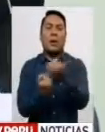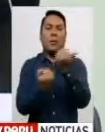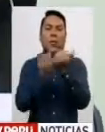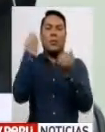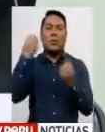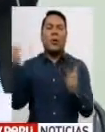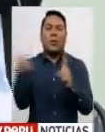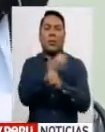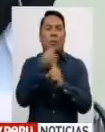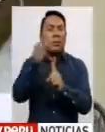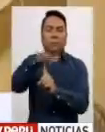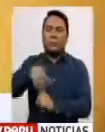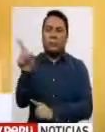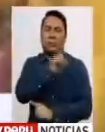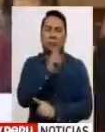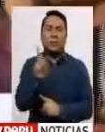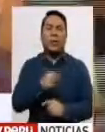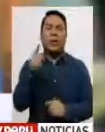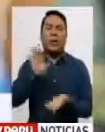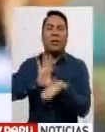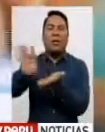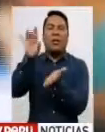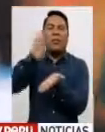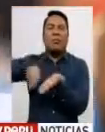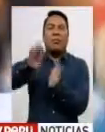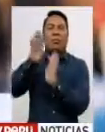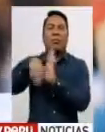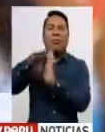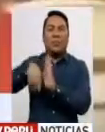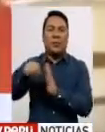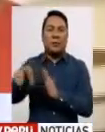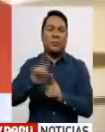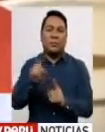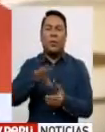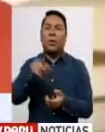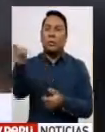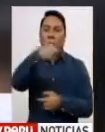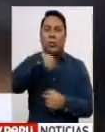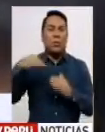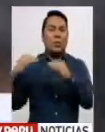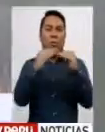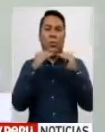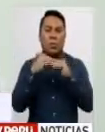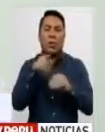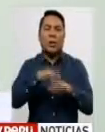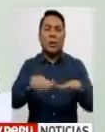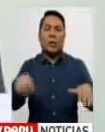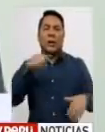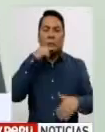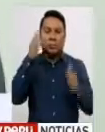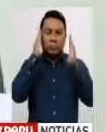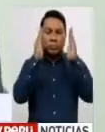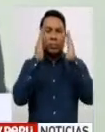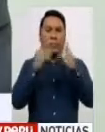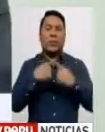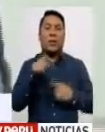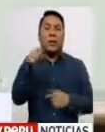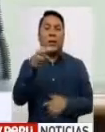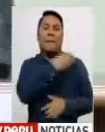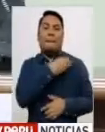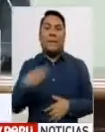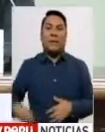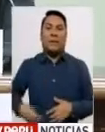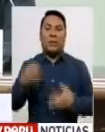violencia, la discriminación, exclusión del sistema educativo y otras situaciones que viven las niñas. La titular del sector